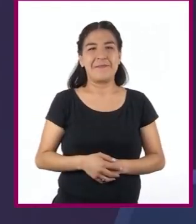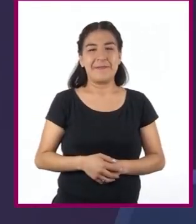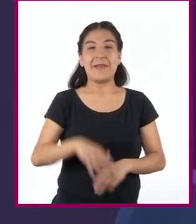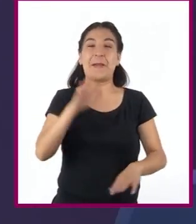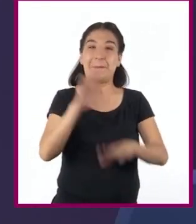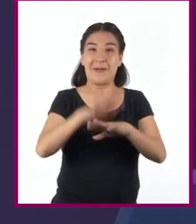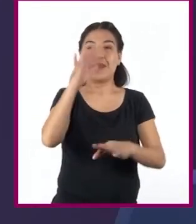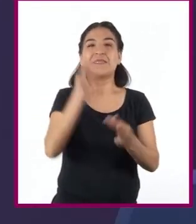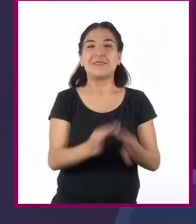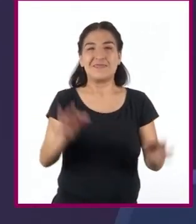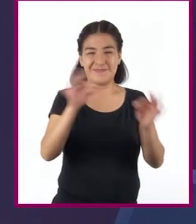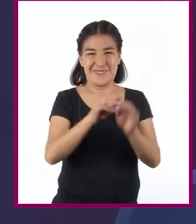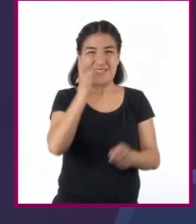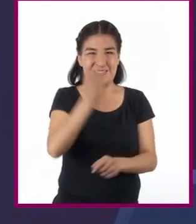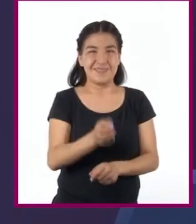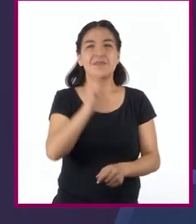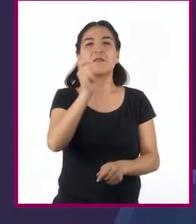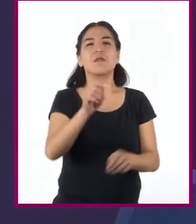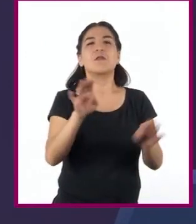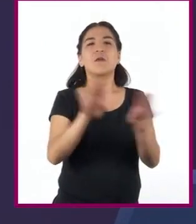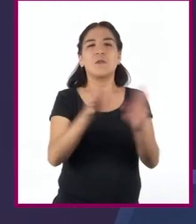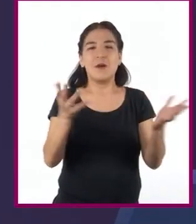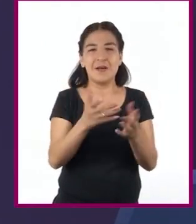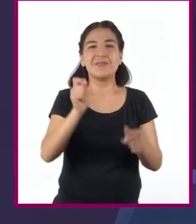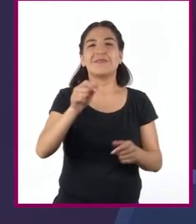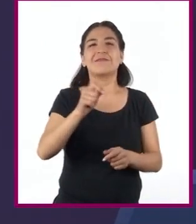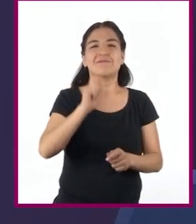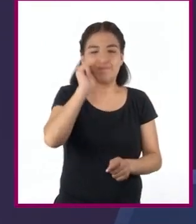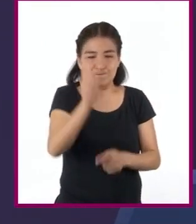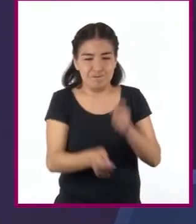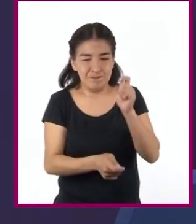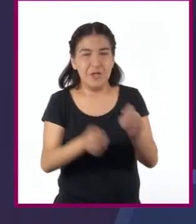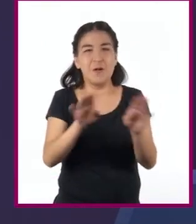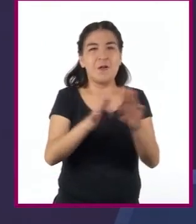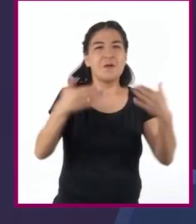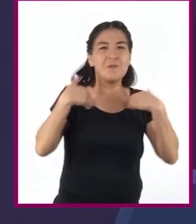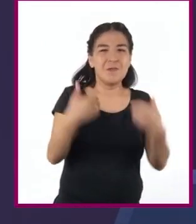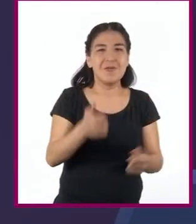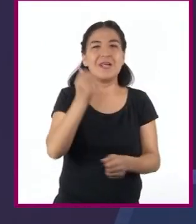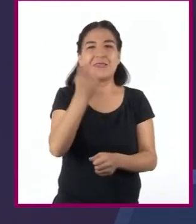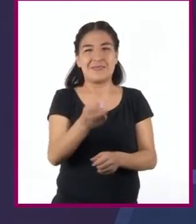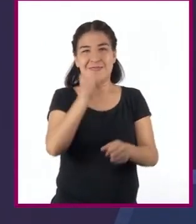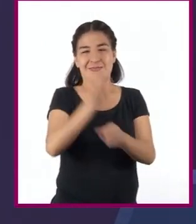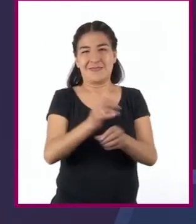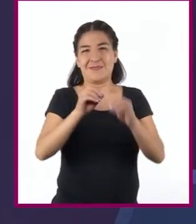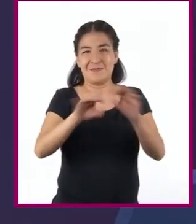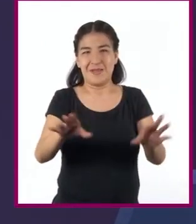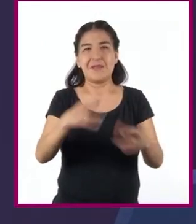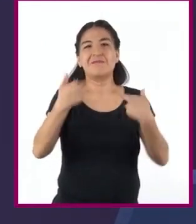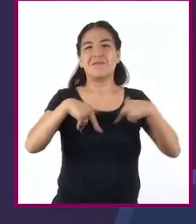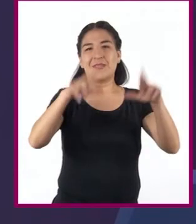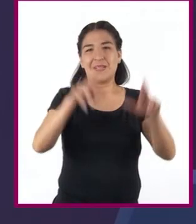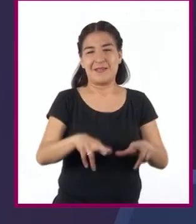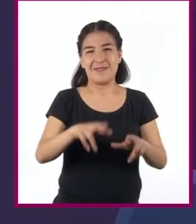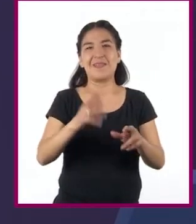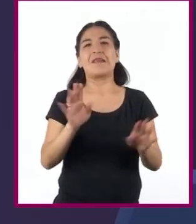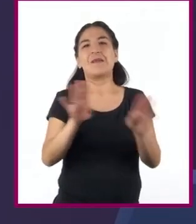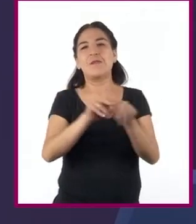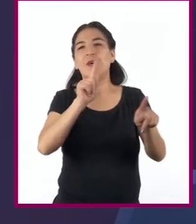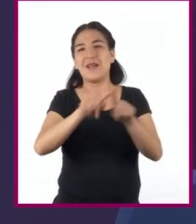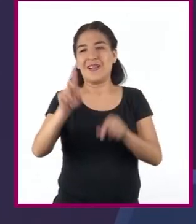importante de esto es hacer una interpretación de los datos que se representan en textos discontinuos